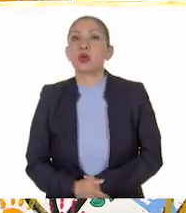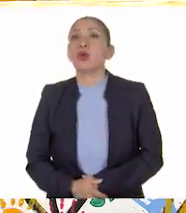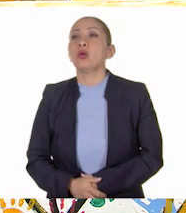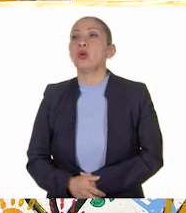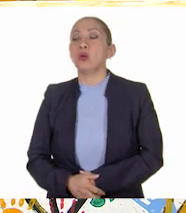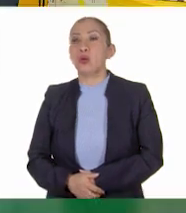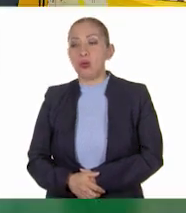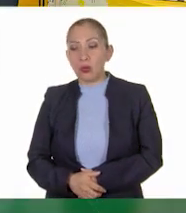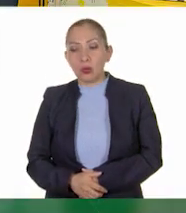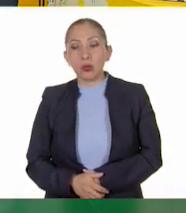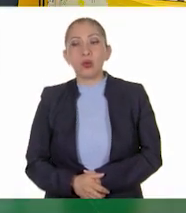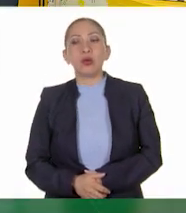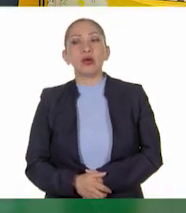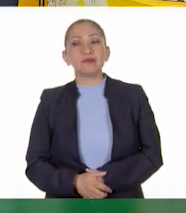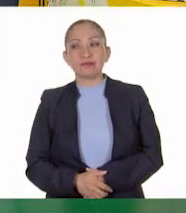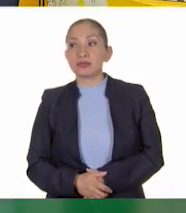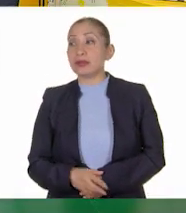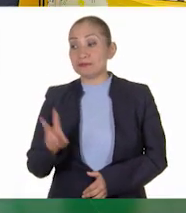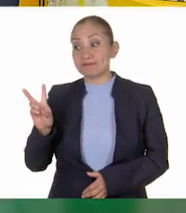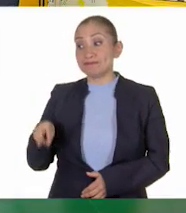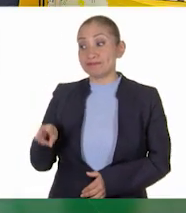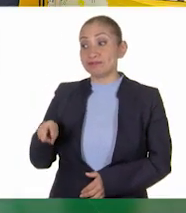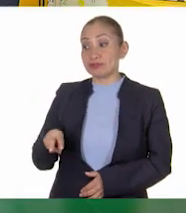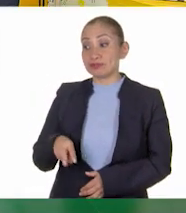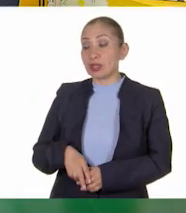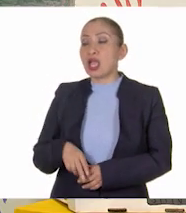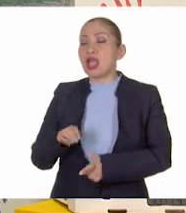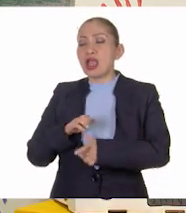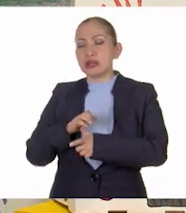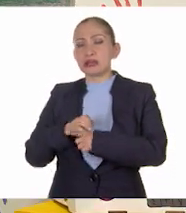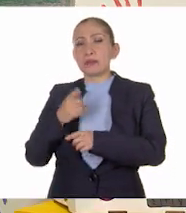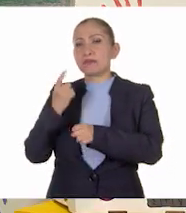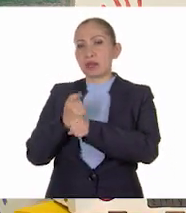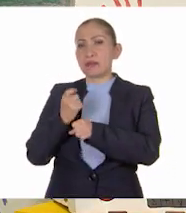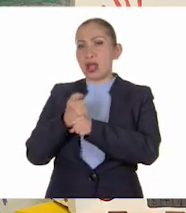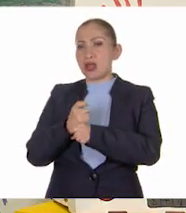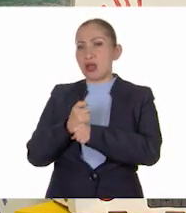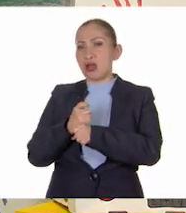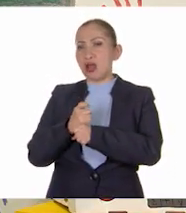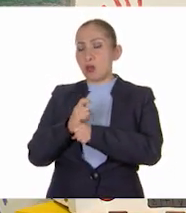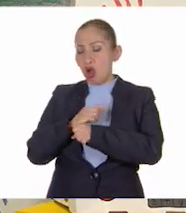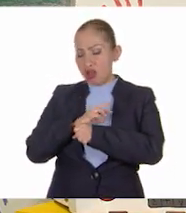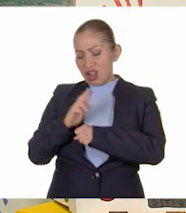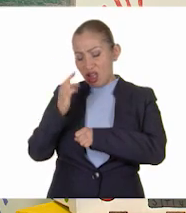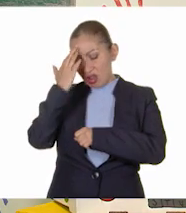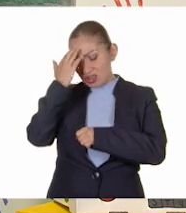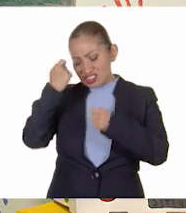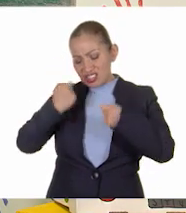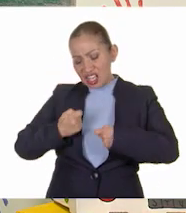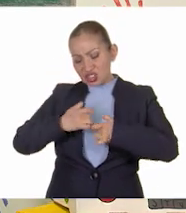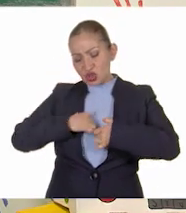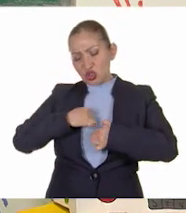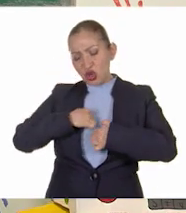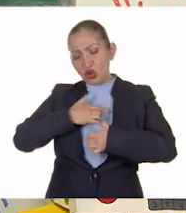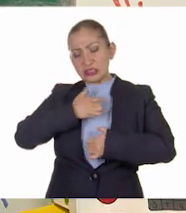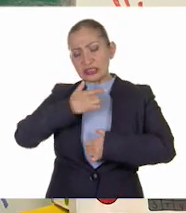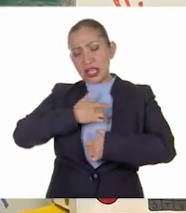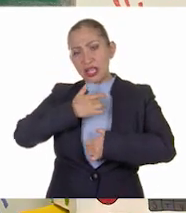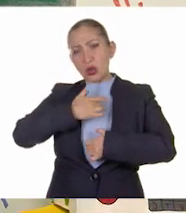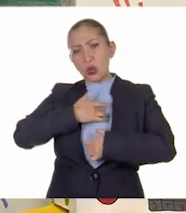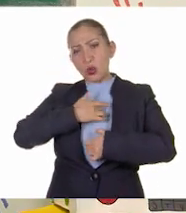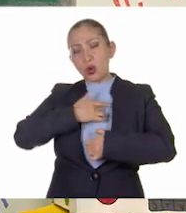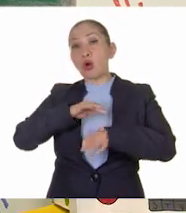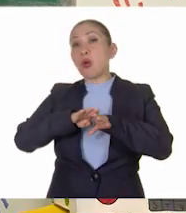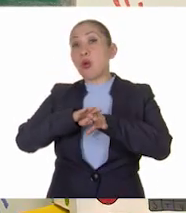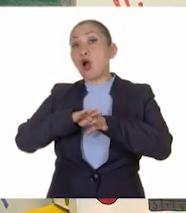¡Mmm! ¡Qué mal! Correcto. Muy bien. Así es. Entonces, primero vamos a reconocer nuestras emociones por medio